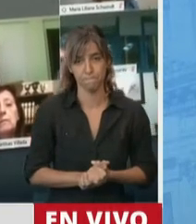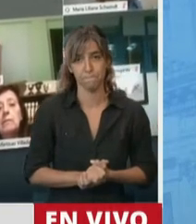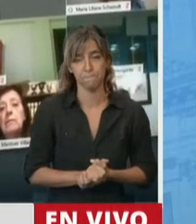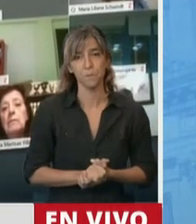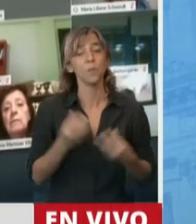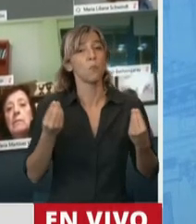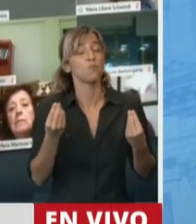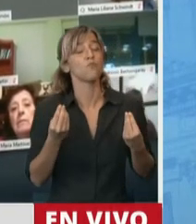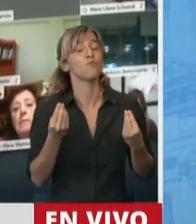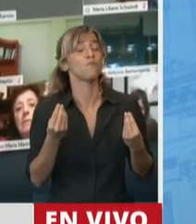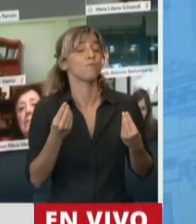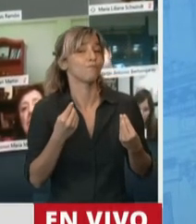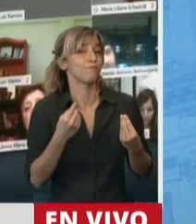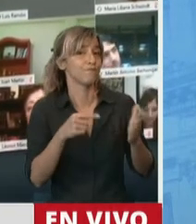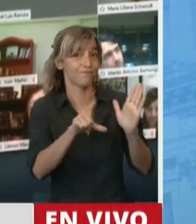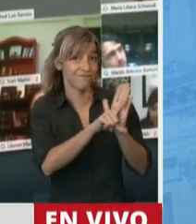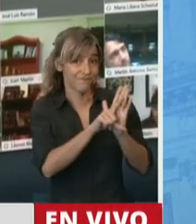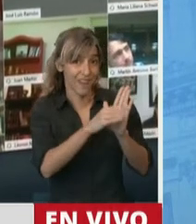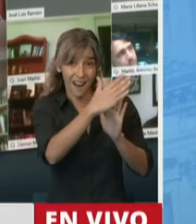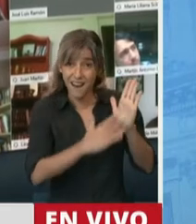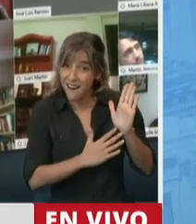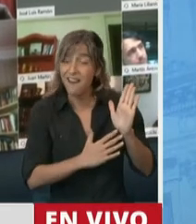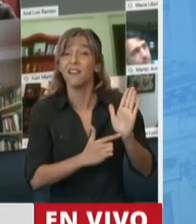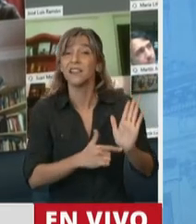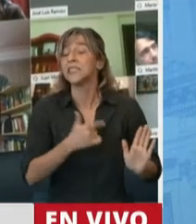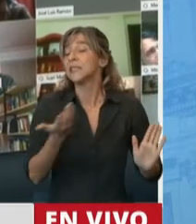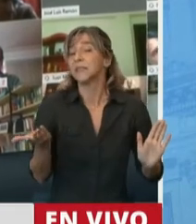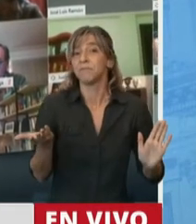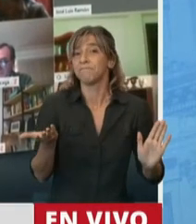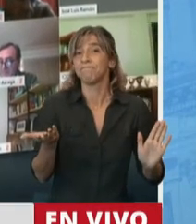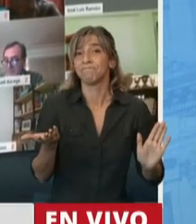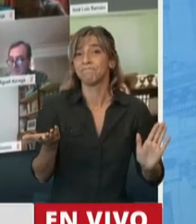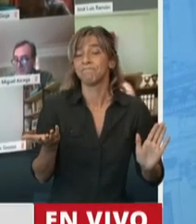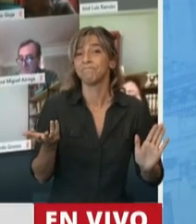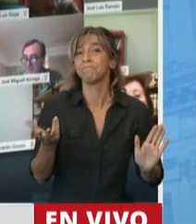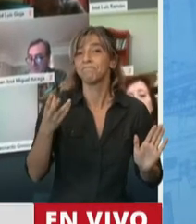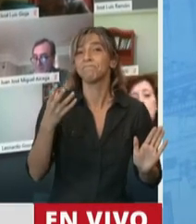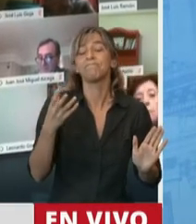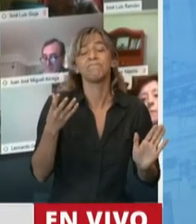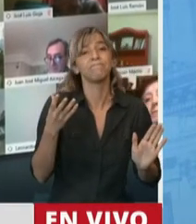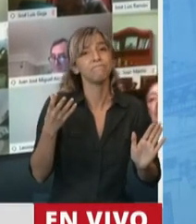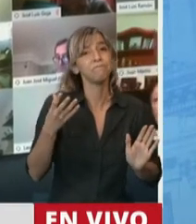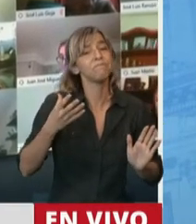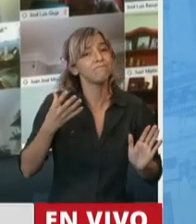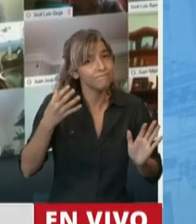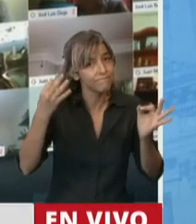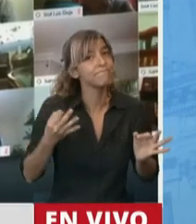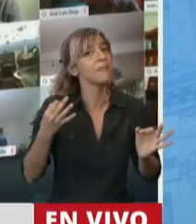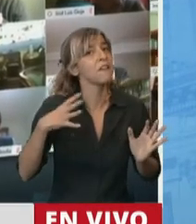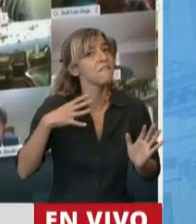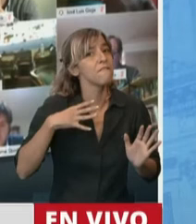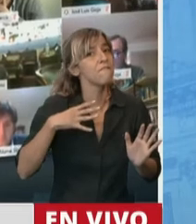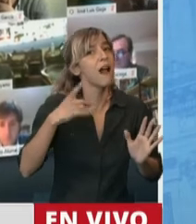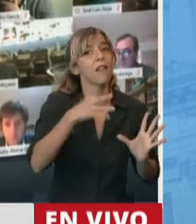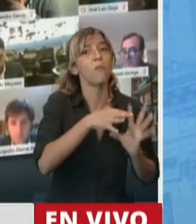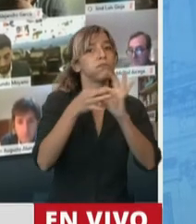por qué esta ley que se quiere aprobar se olvida que hay un marco del que no podemos corrernos que la ley de